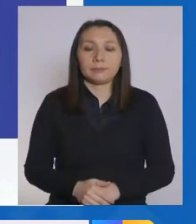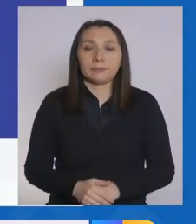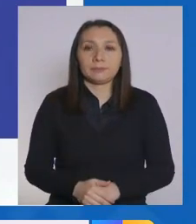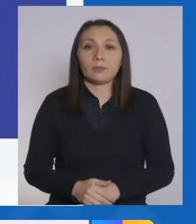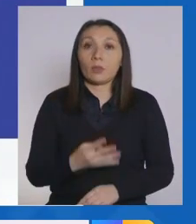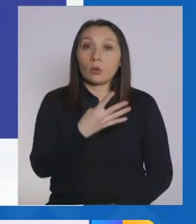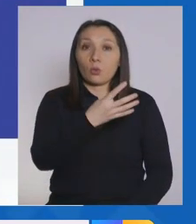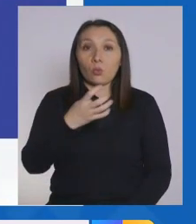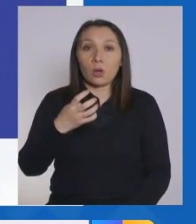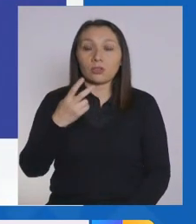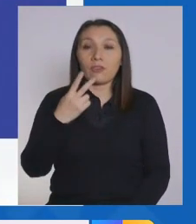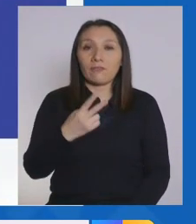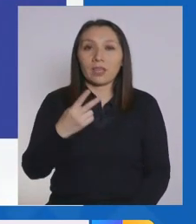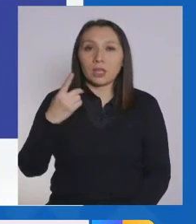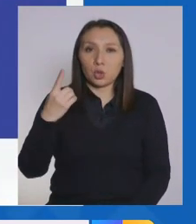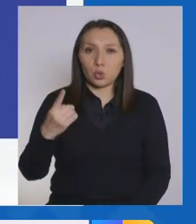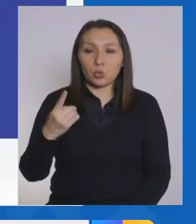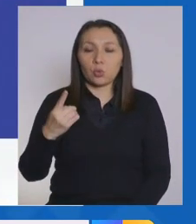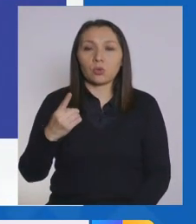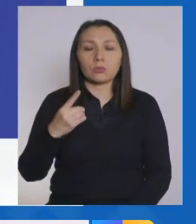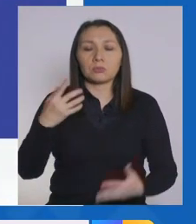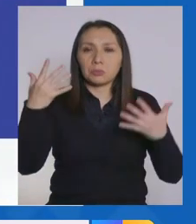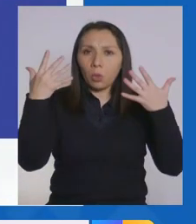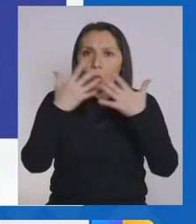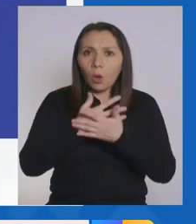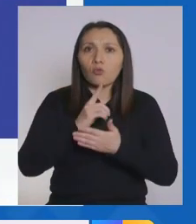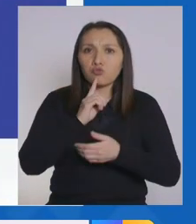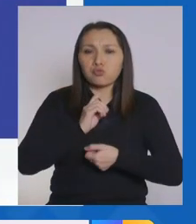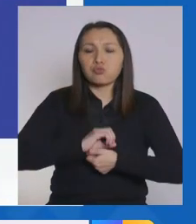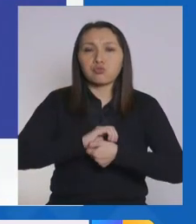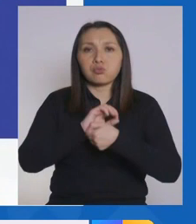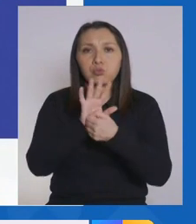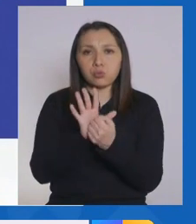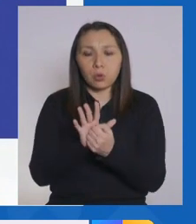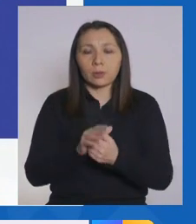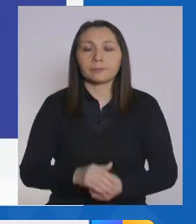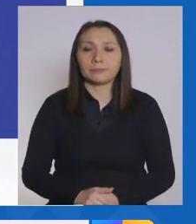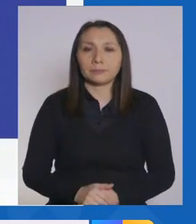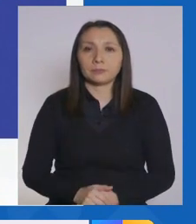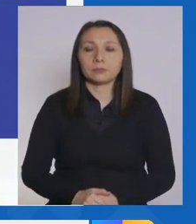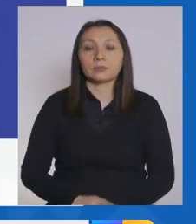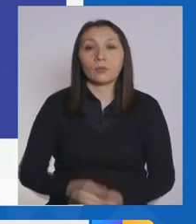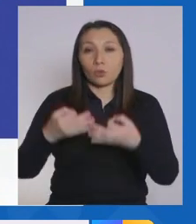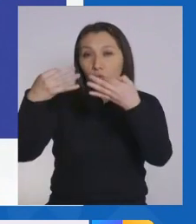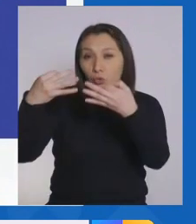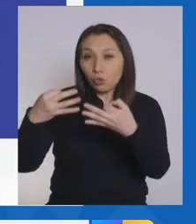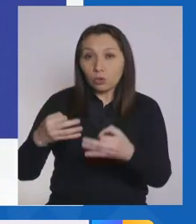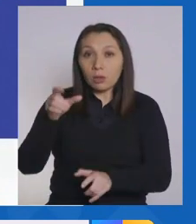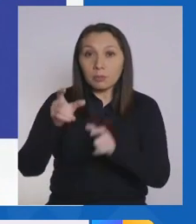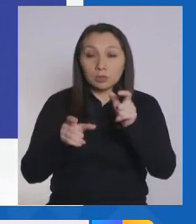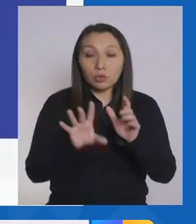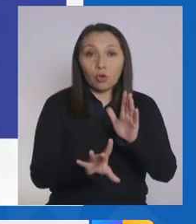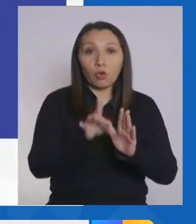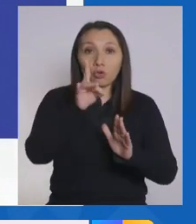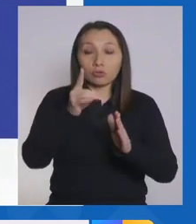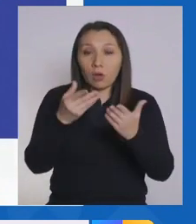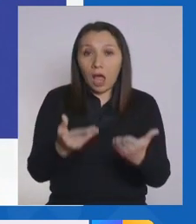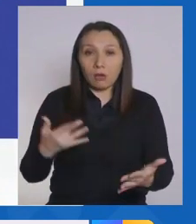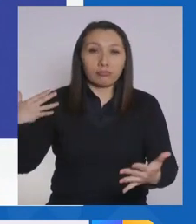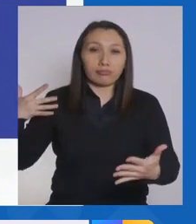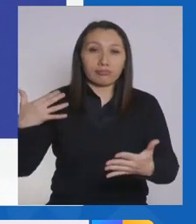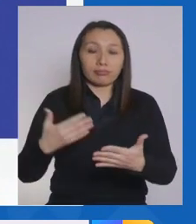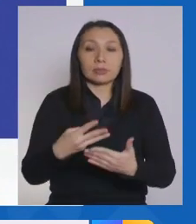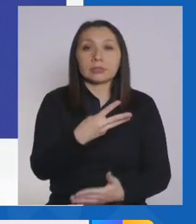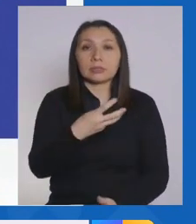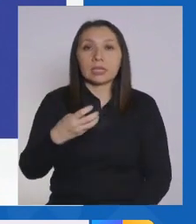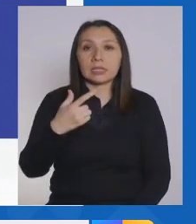421 son asintomáticos. La cifra total de personas diagnosticadas a la fecha alcanza